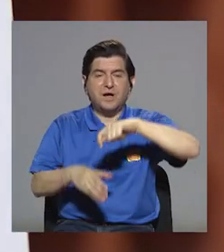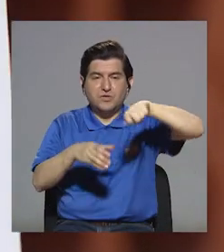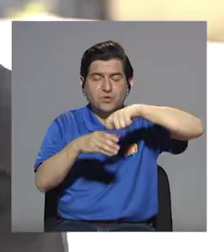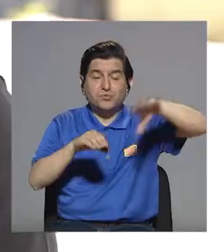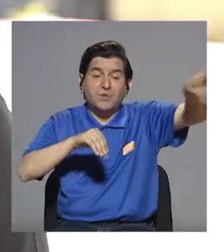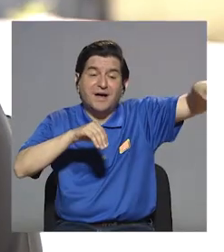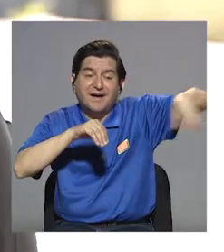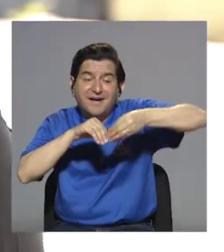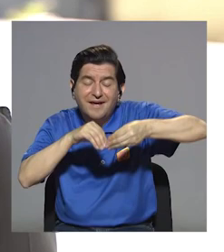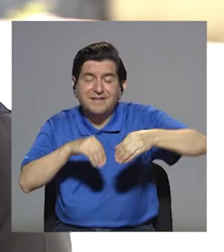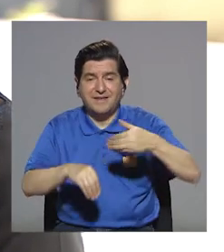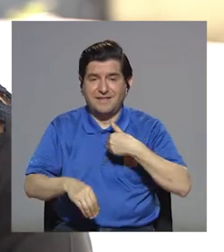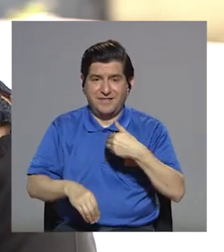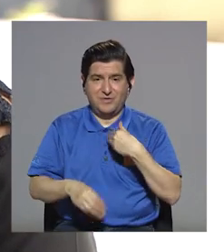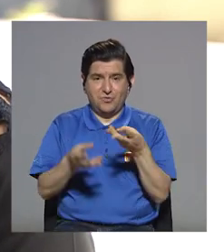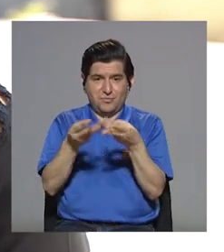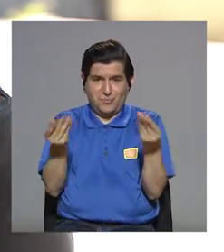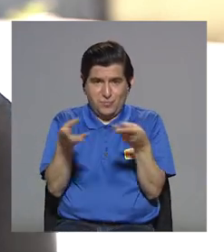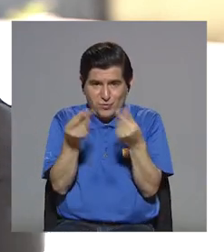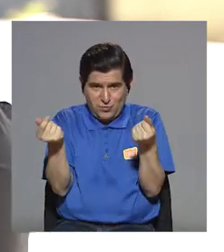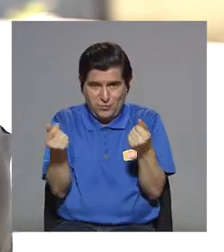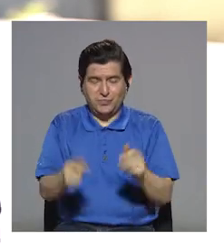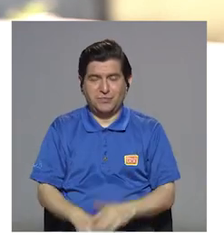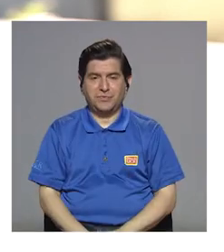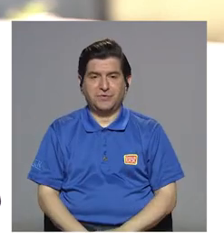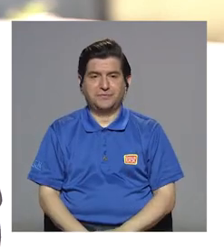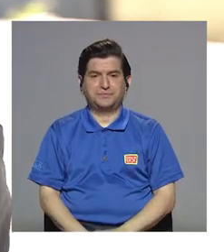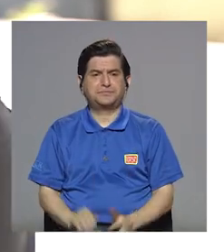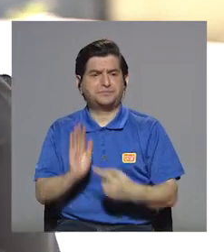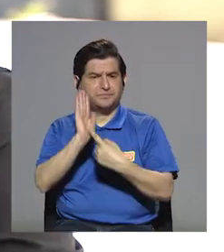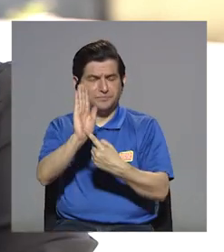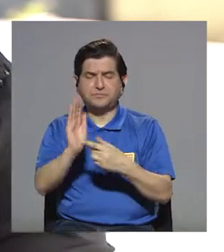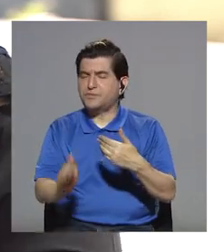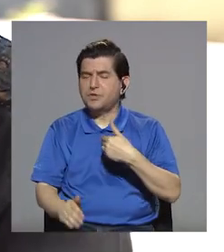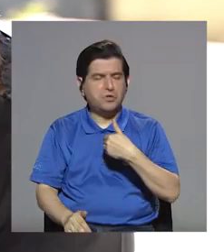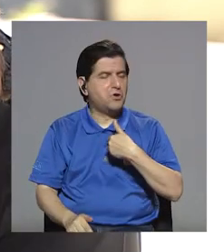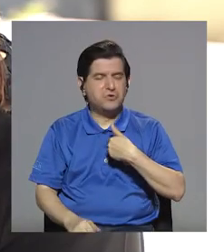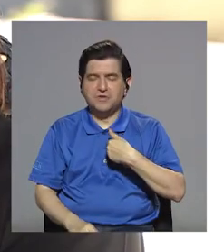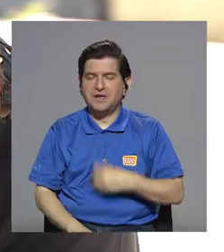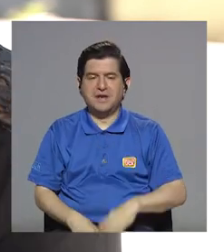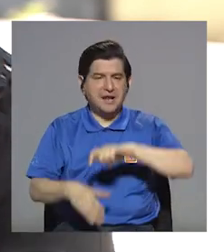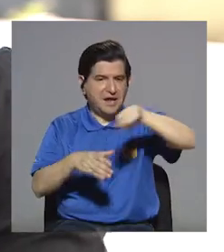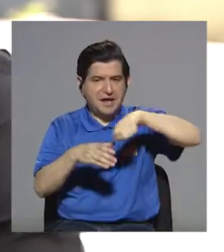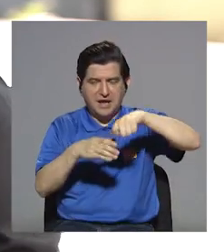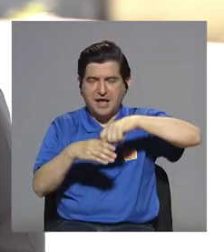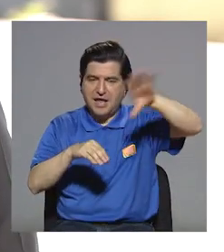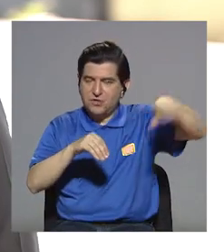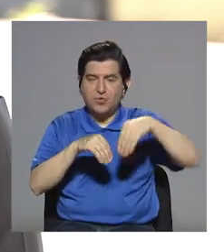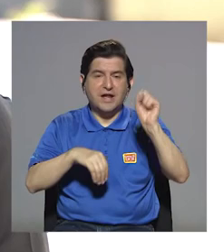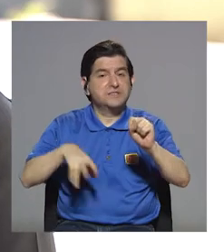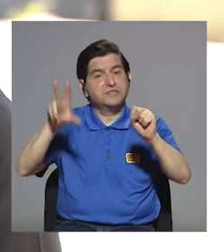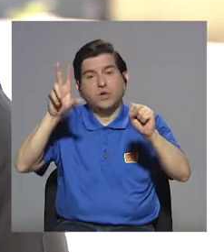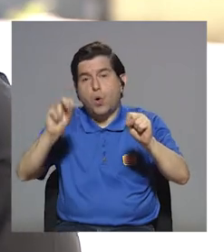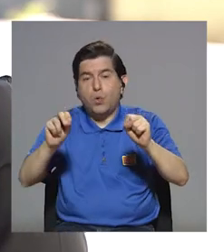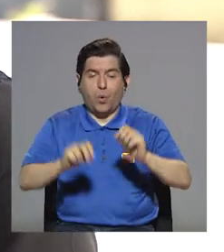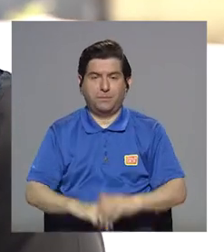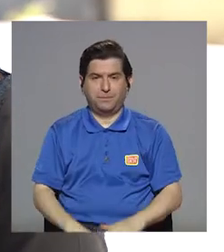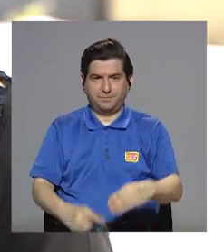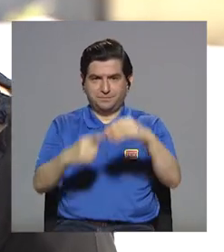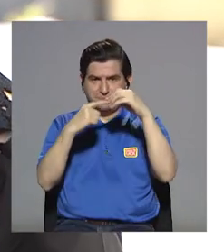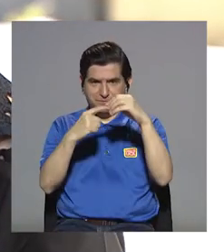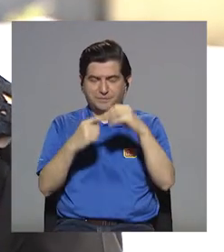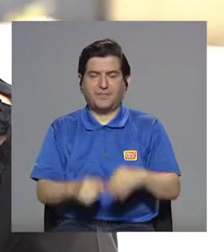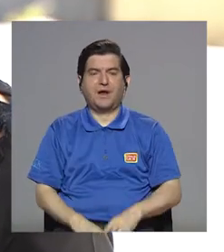añadido tiene el producto. Entonces, aquí dice, bueno, no tiene azúcar añadido o sí tiene azúcar añadido. Pero eso